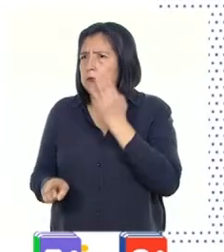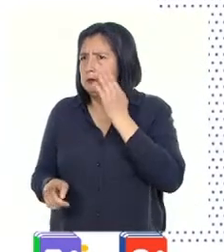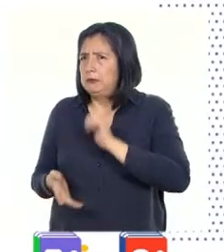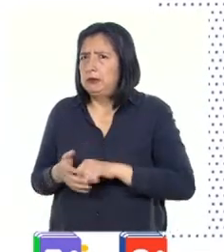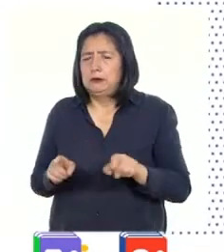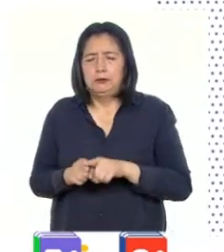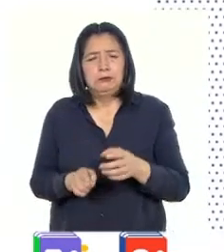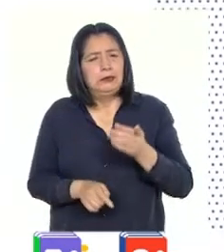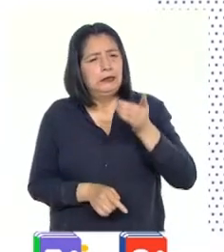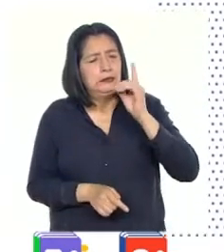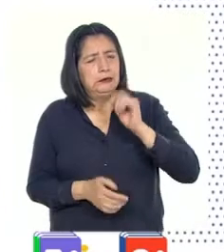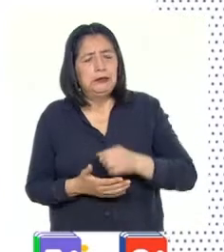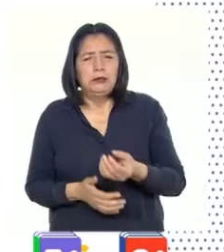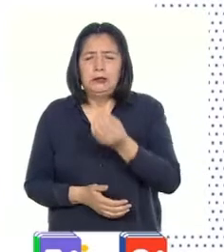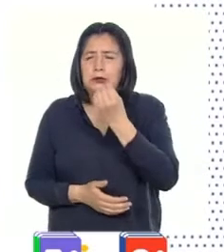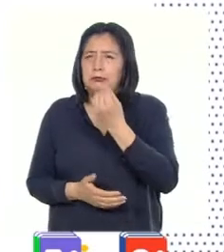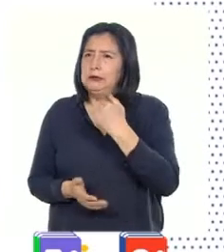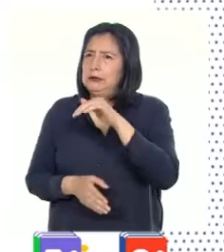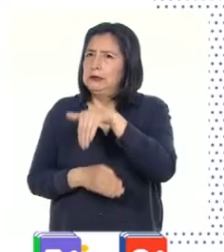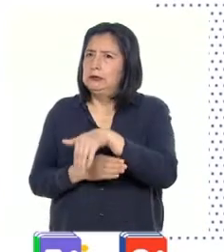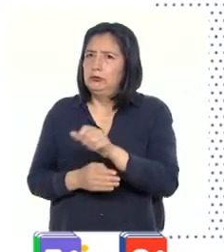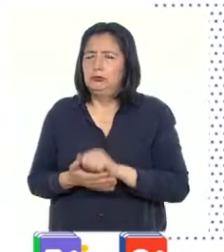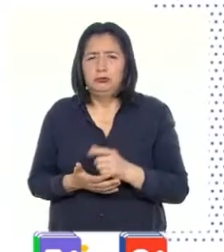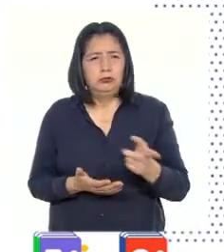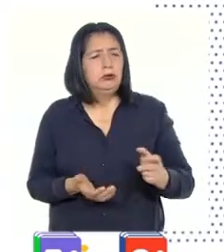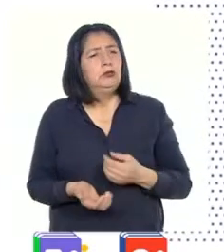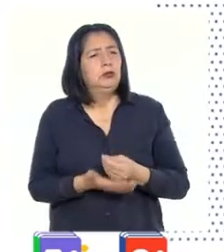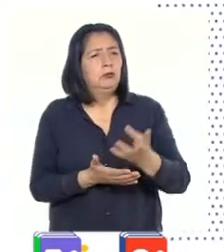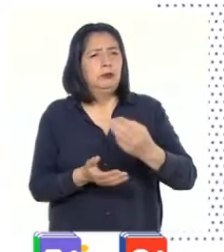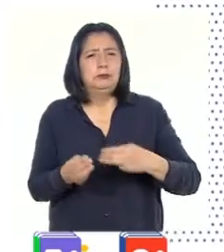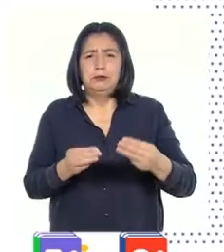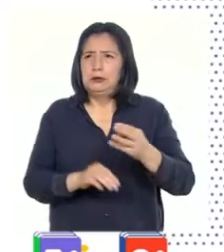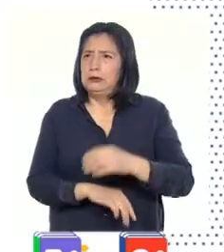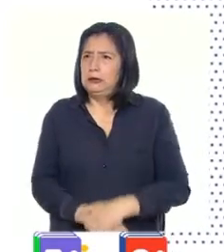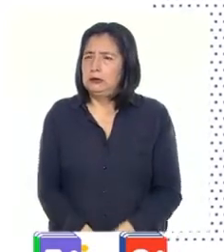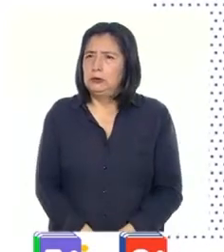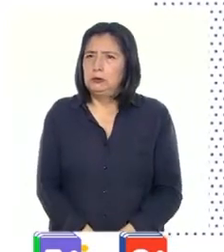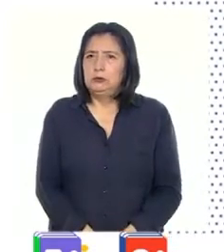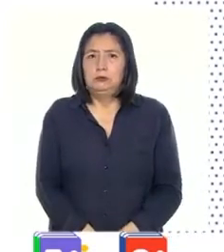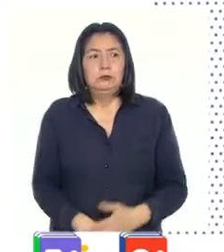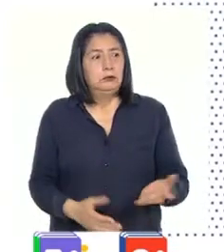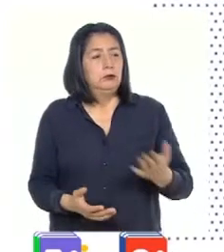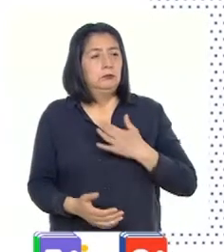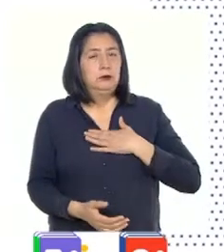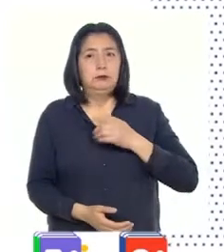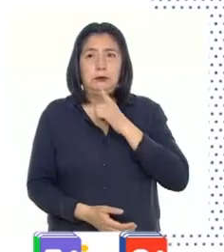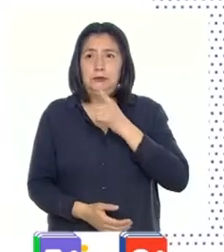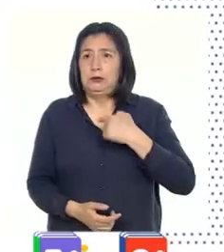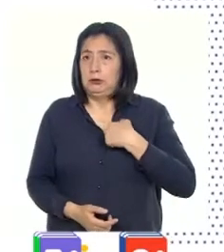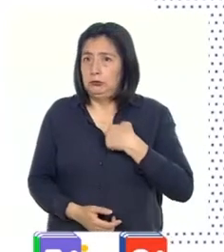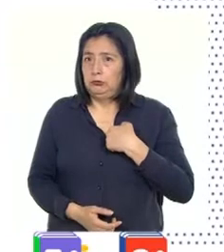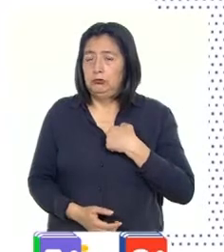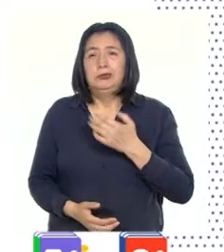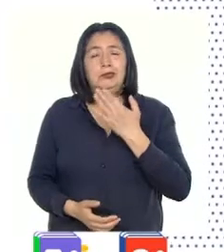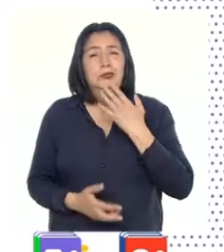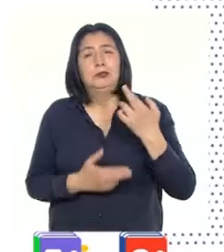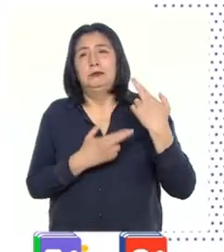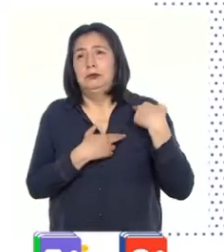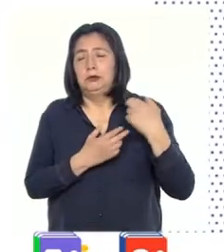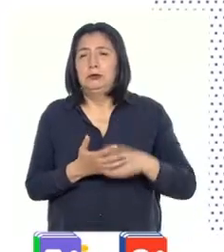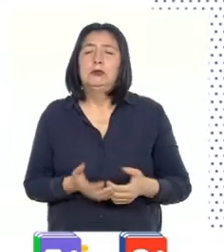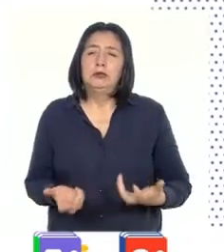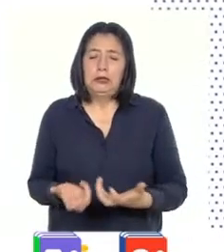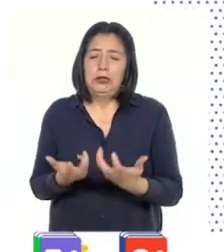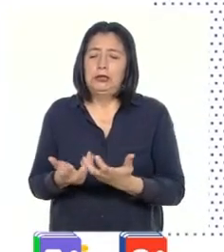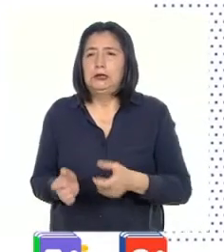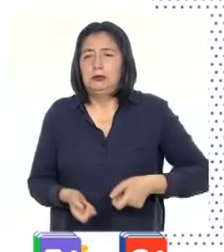también sirve el desayuno, el almuerzo y la cena. Y hace las compras en el mercado. Así que mi papá y yo nos encargamos de regar